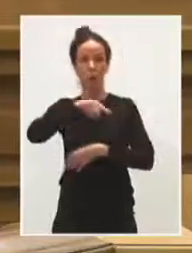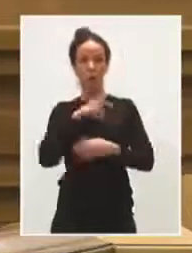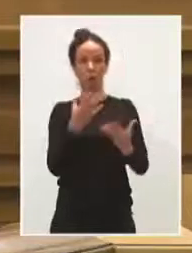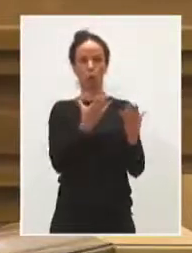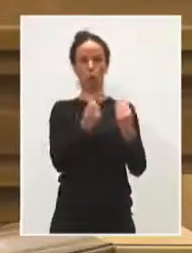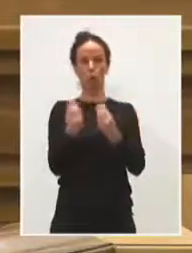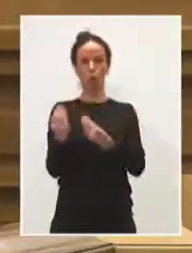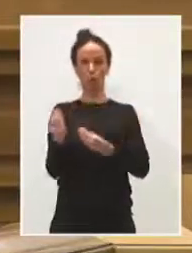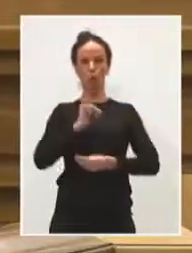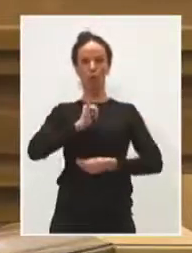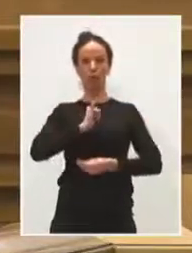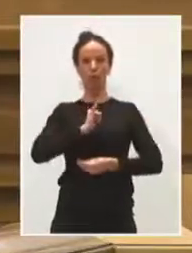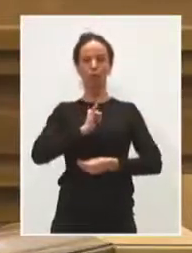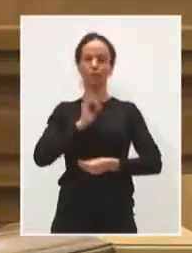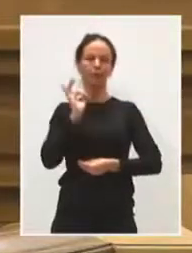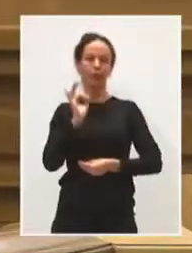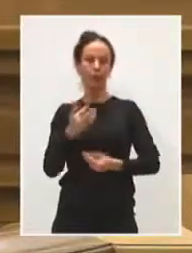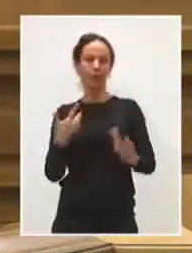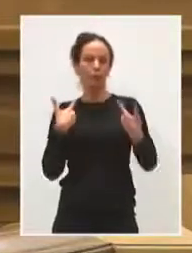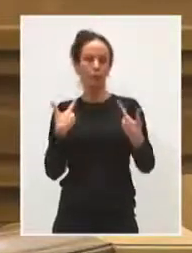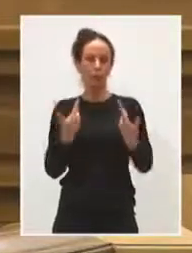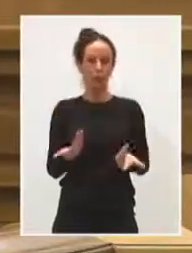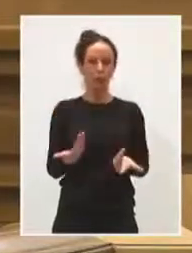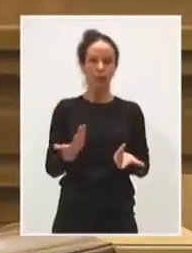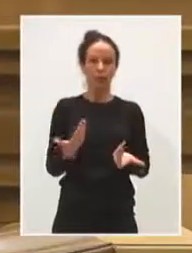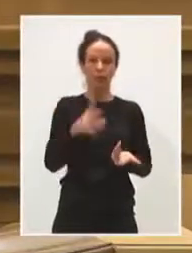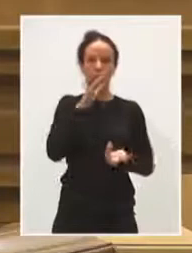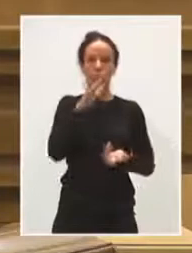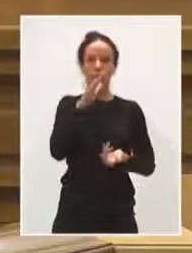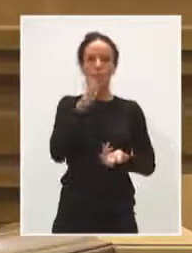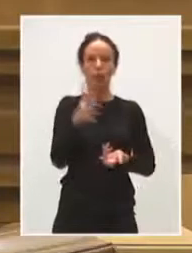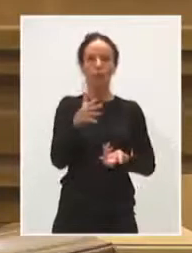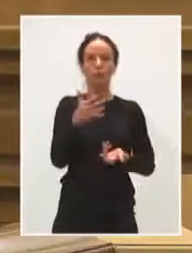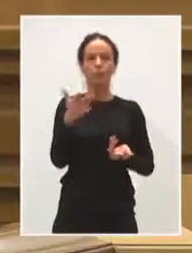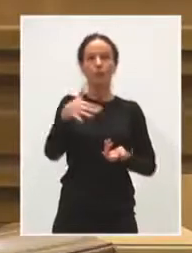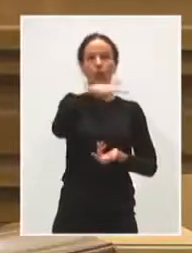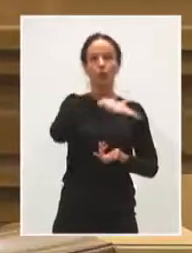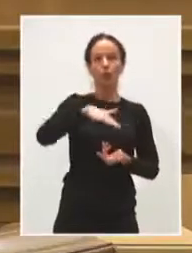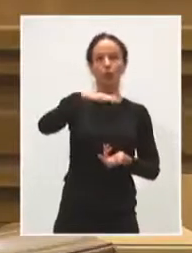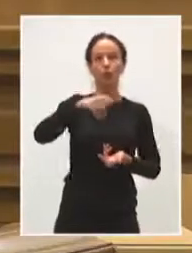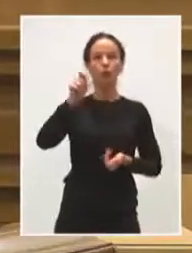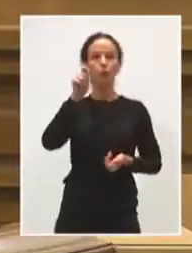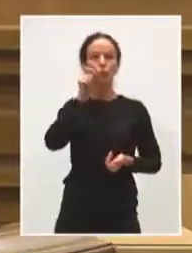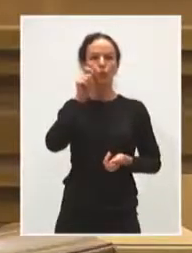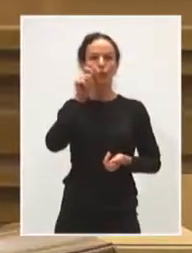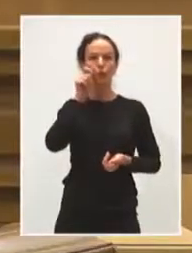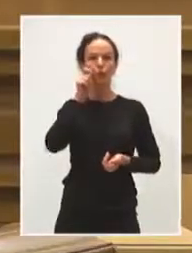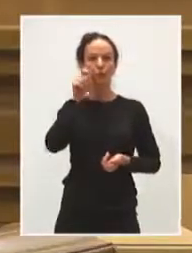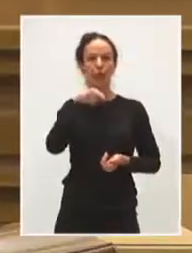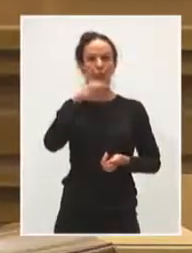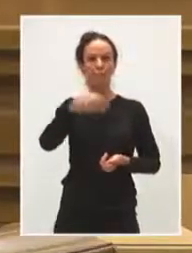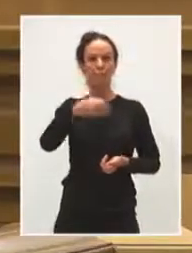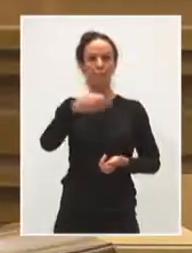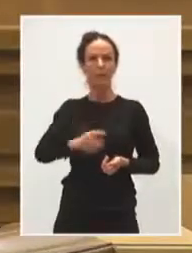hemos resentido más, por supuesto. Nos hemos resentido más en los núcleos turísticos más reconocidos